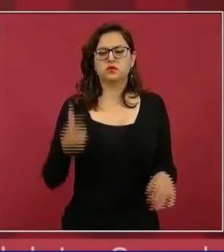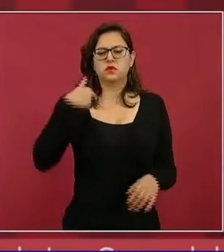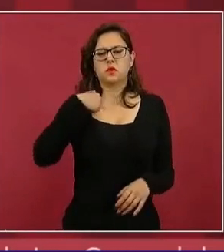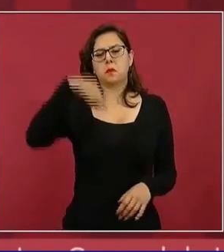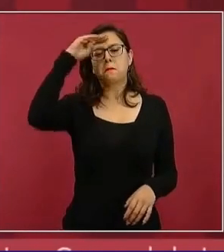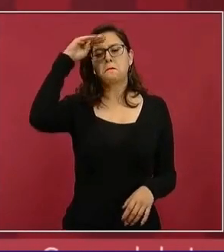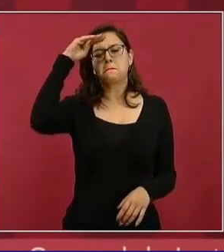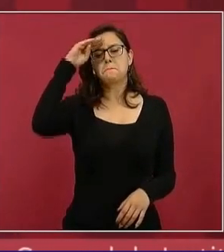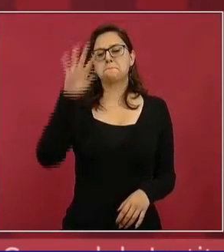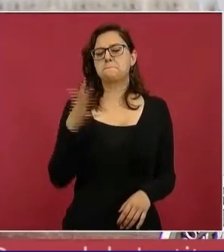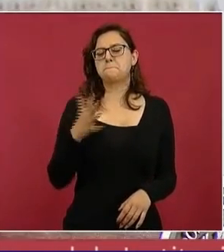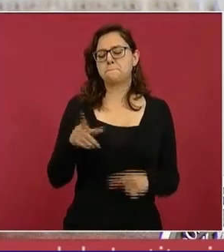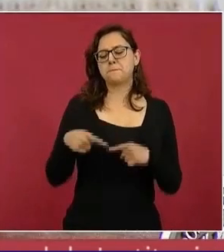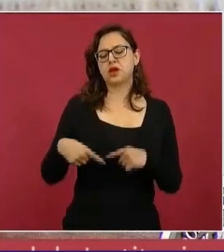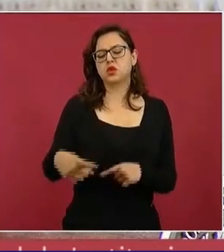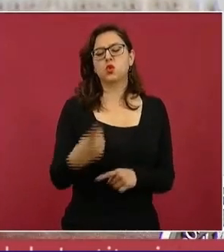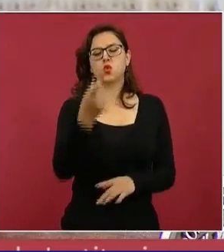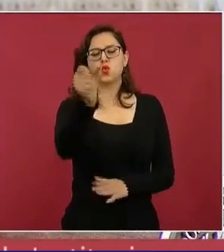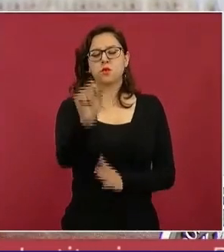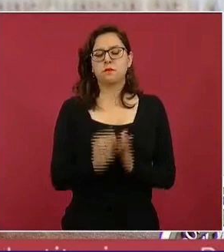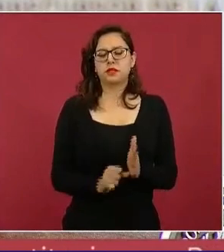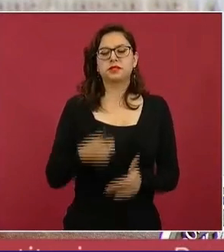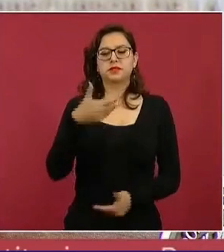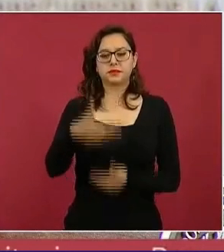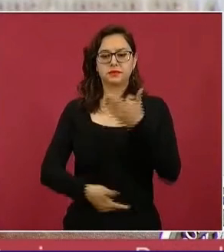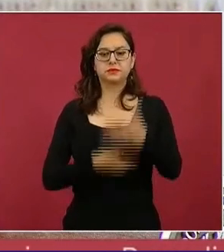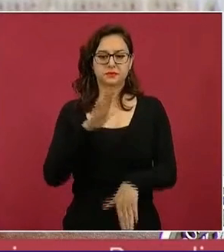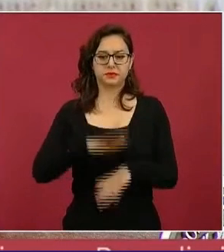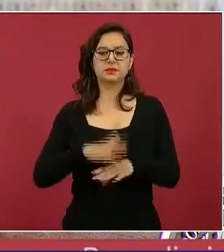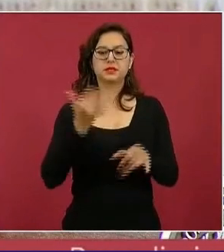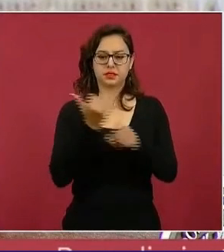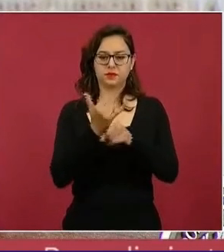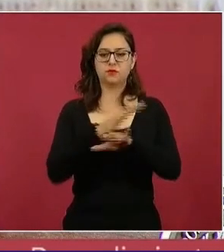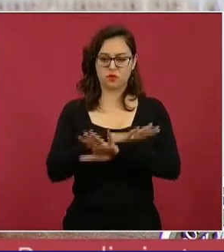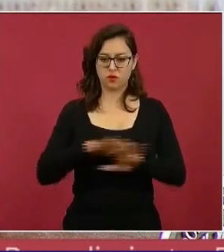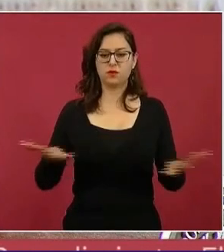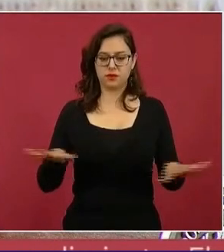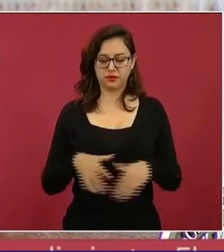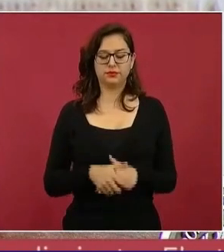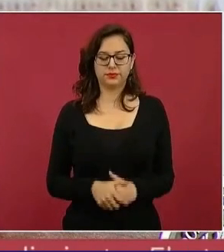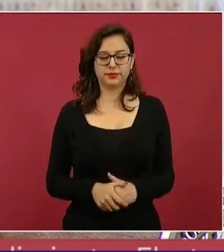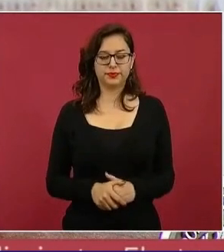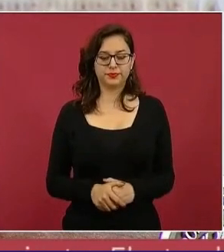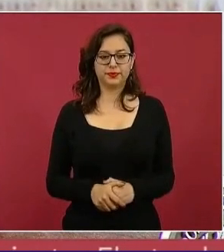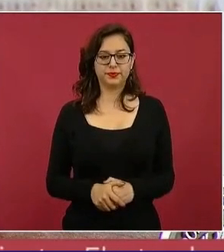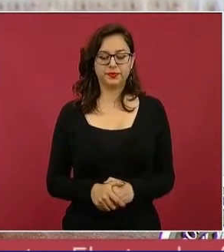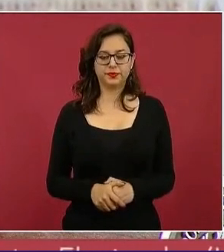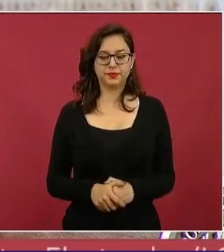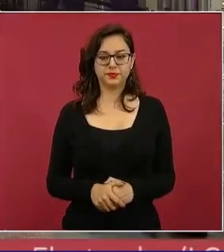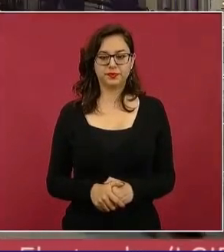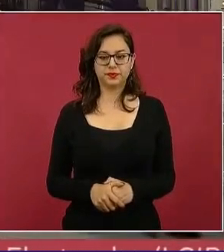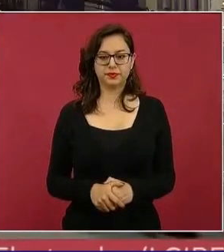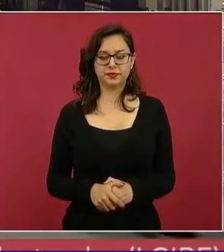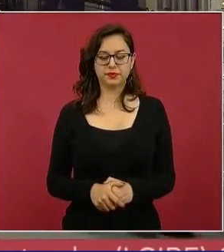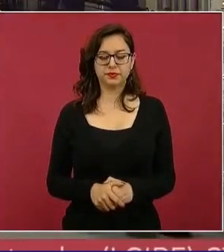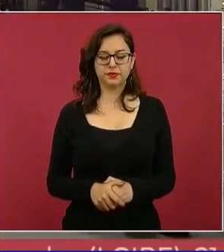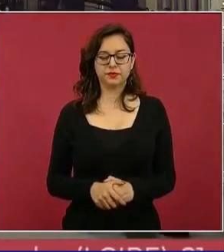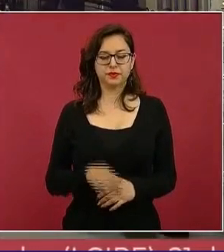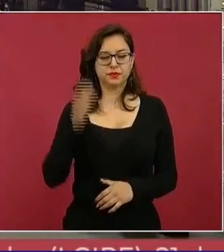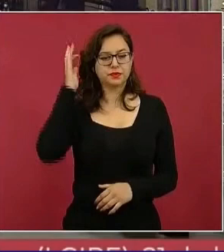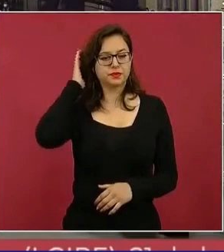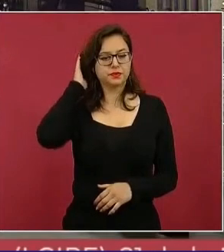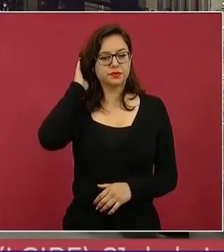avances, ya se puede informar de cómo va en los estados. Pero estamos